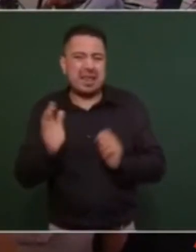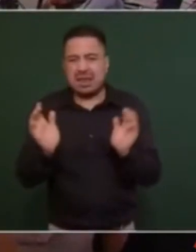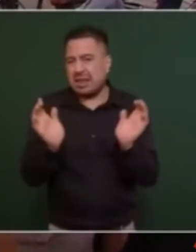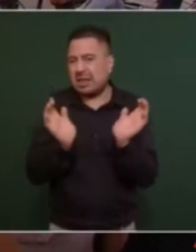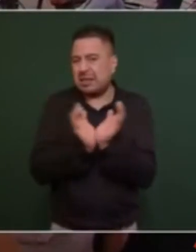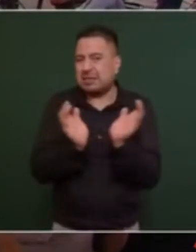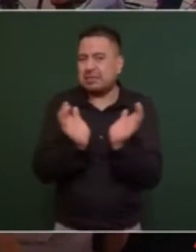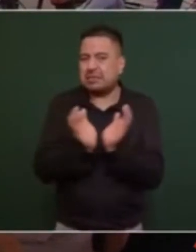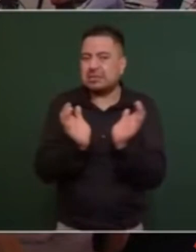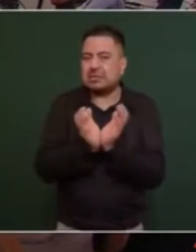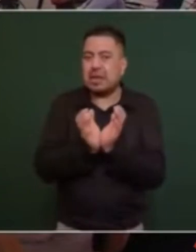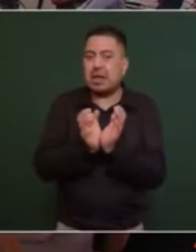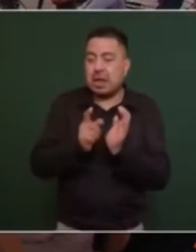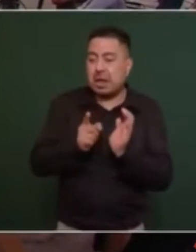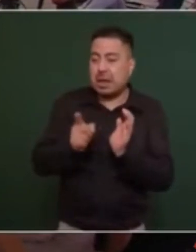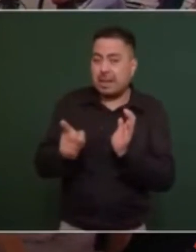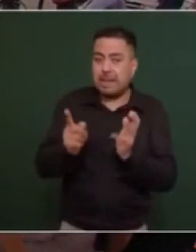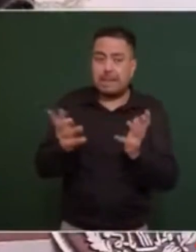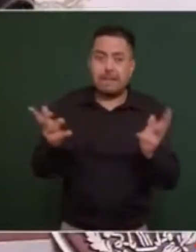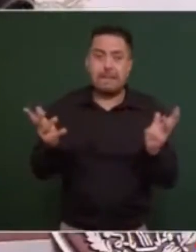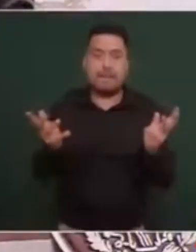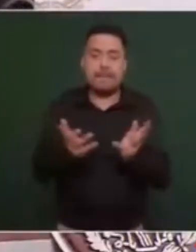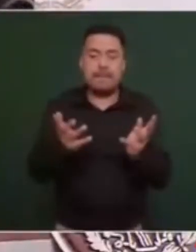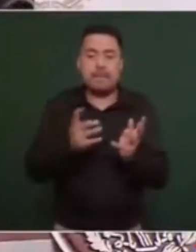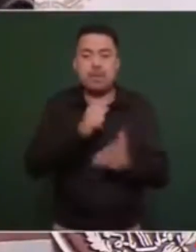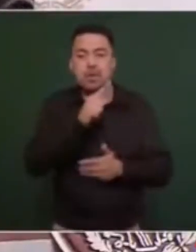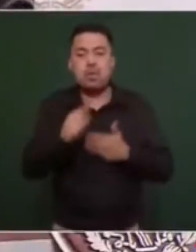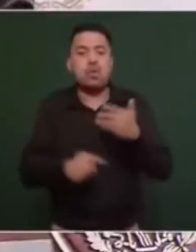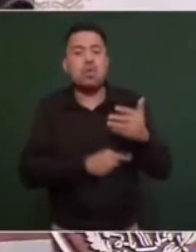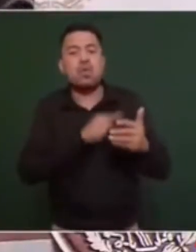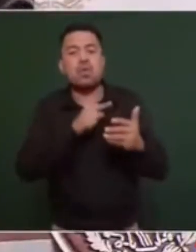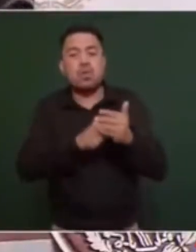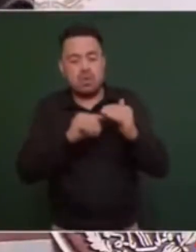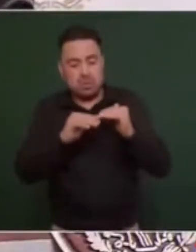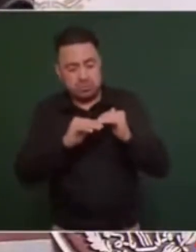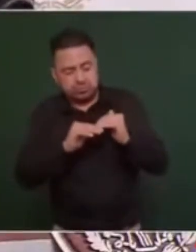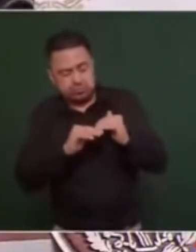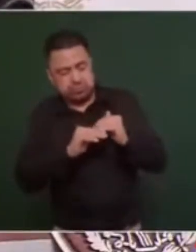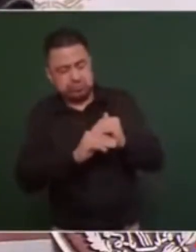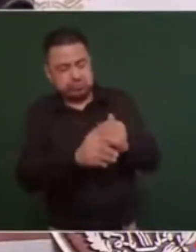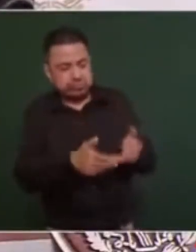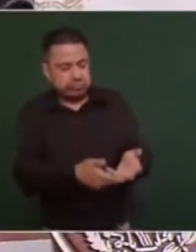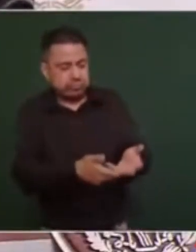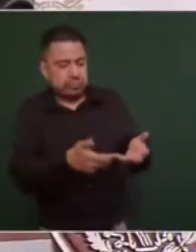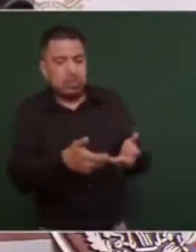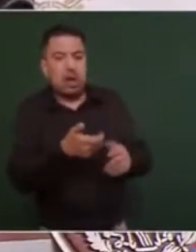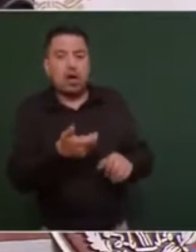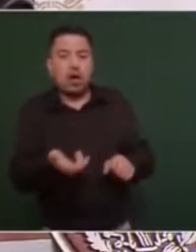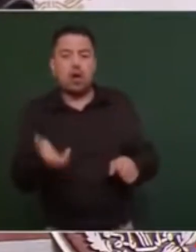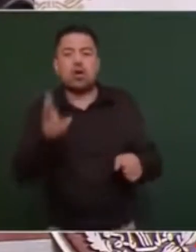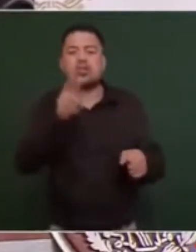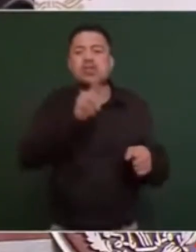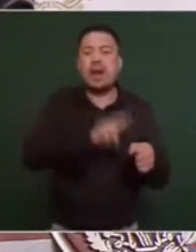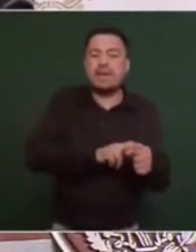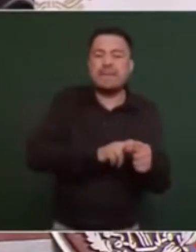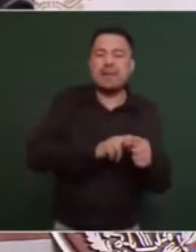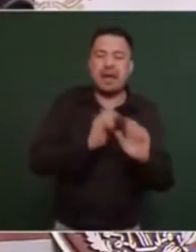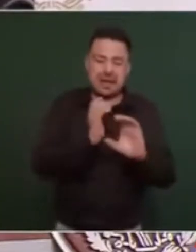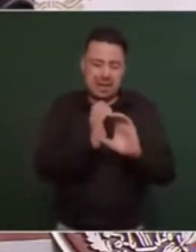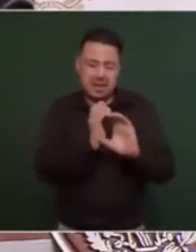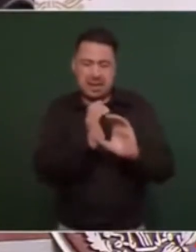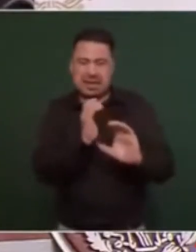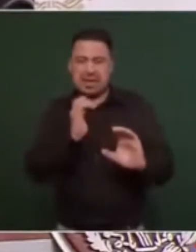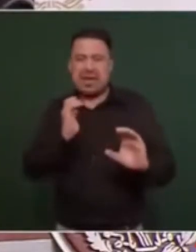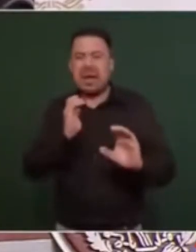van a hacer en una plancha que están aquí ahí mismo un hospital móvil para estar